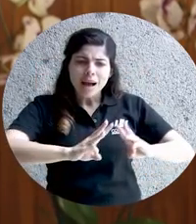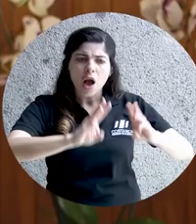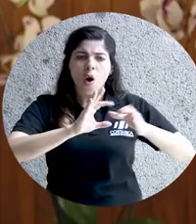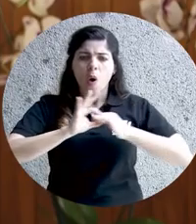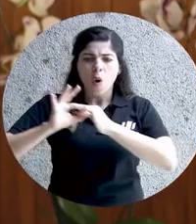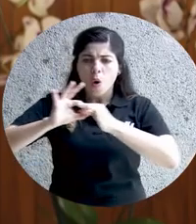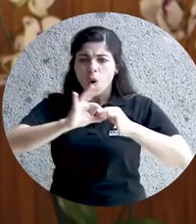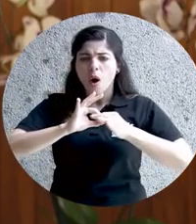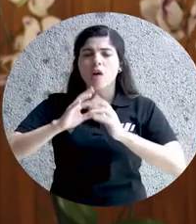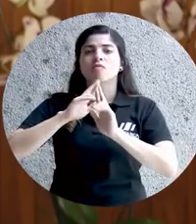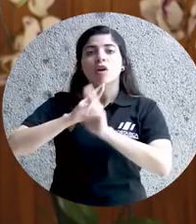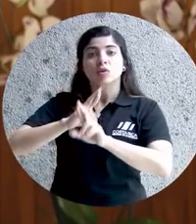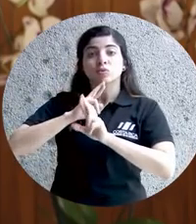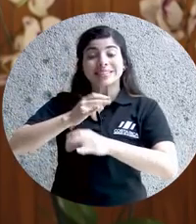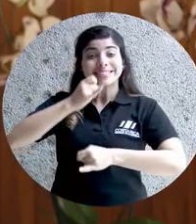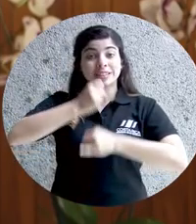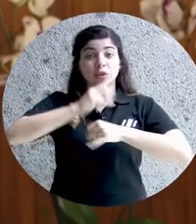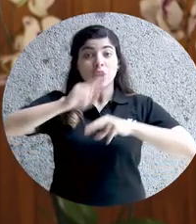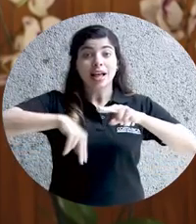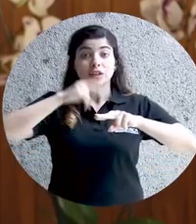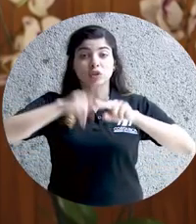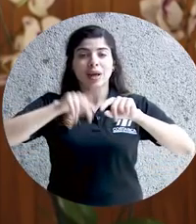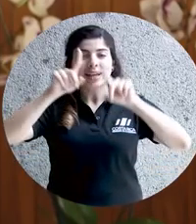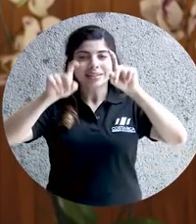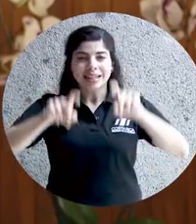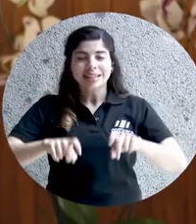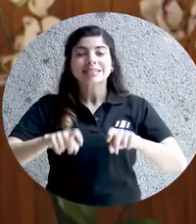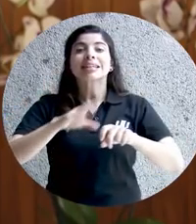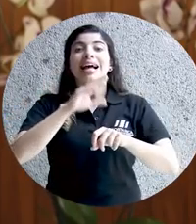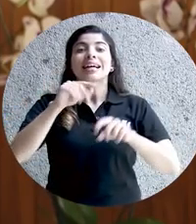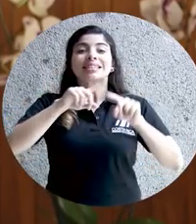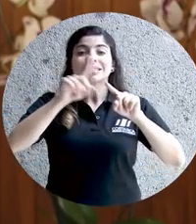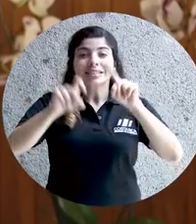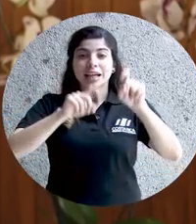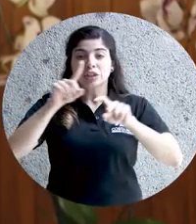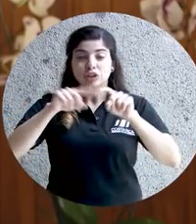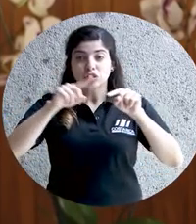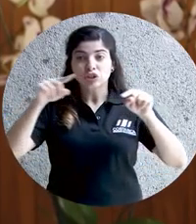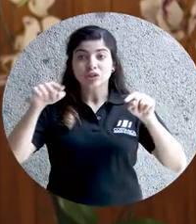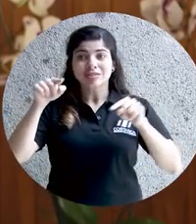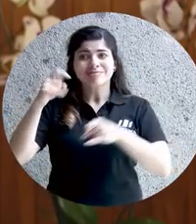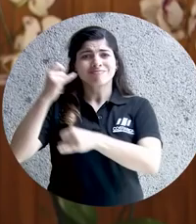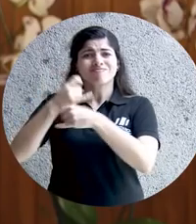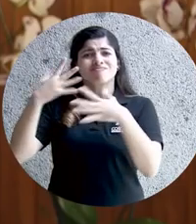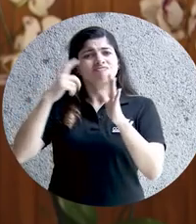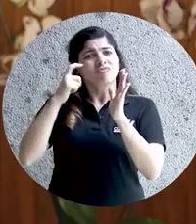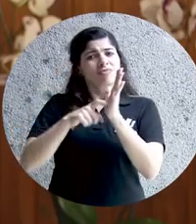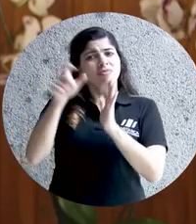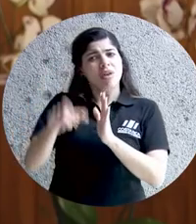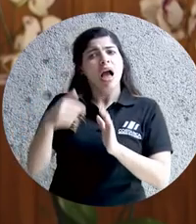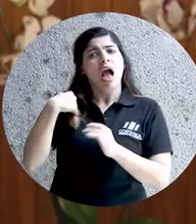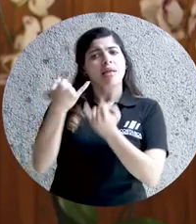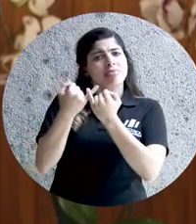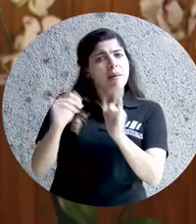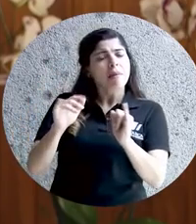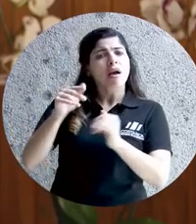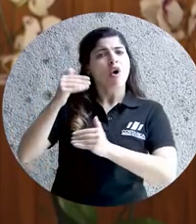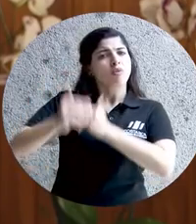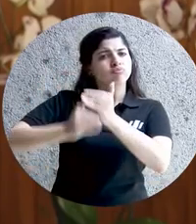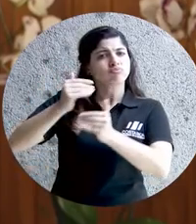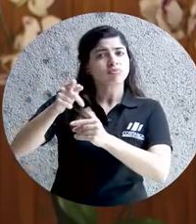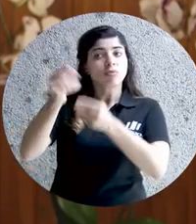coordinación y resultados. El Instituto Nacional de Estadística y Censos, una institución reconocida por su independencia y rigor,